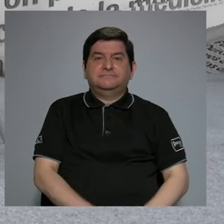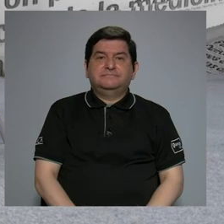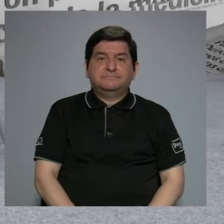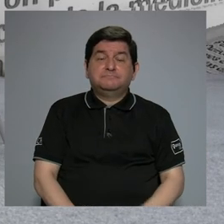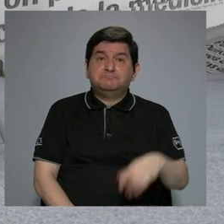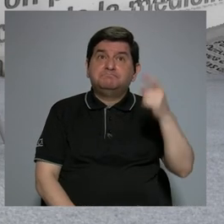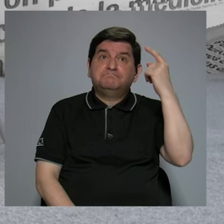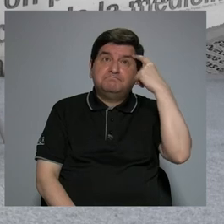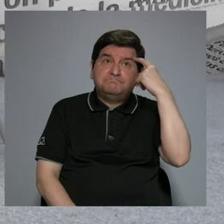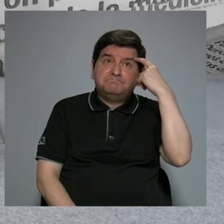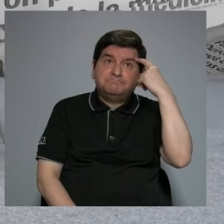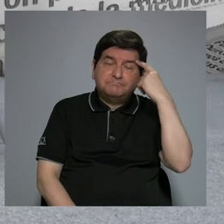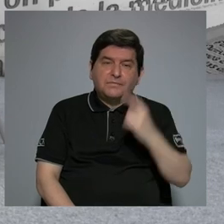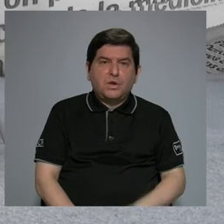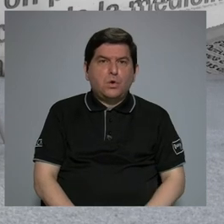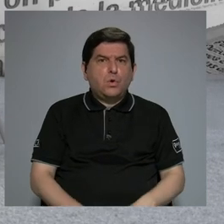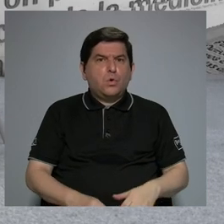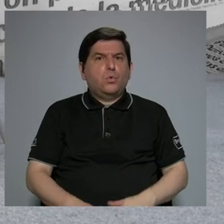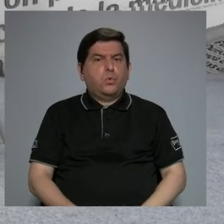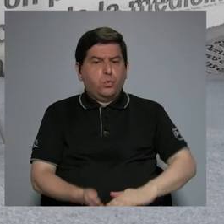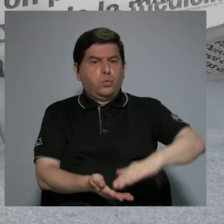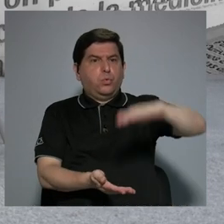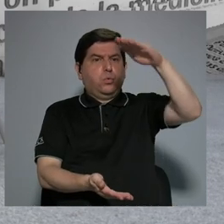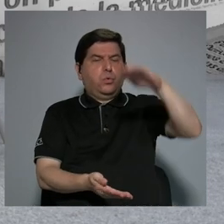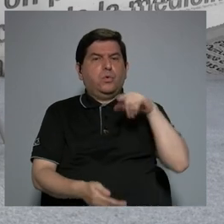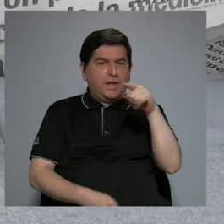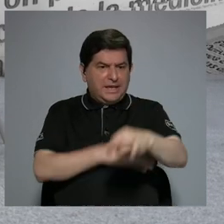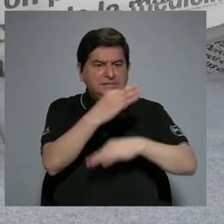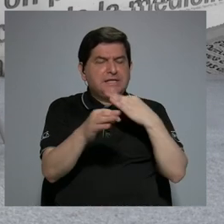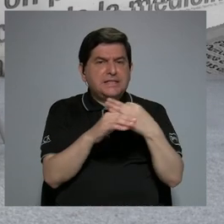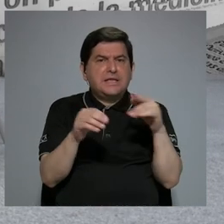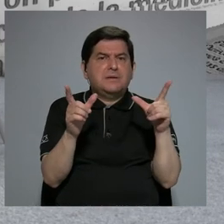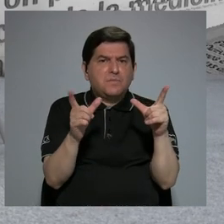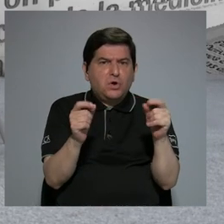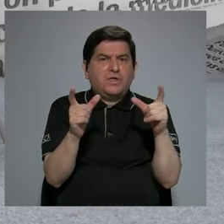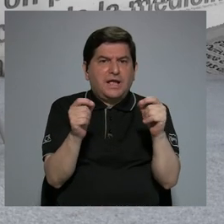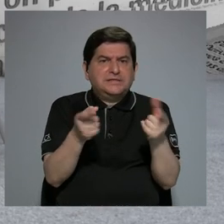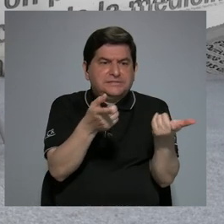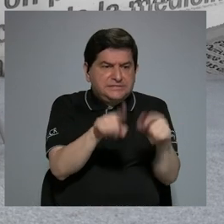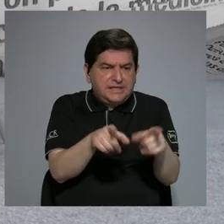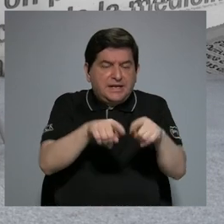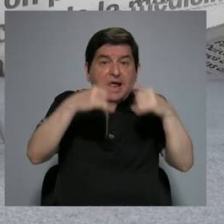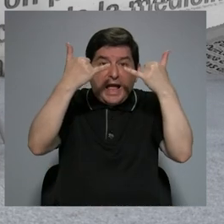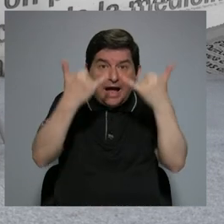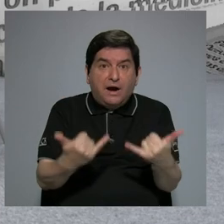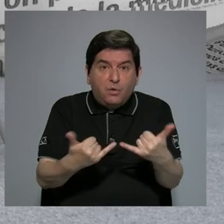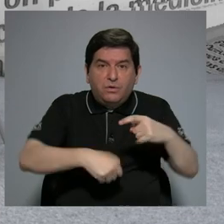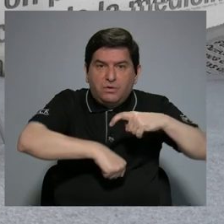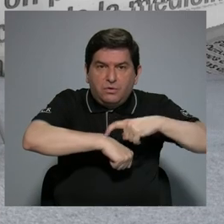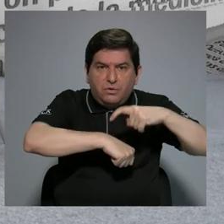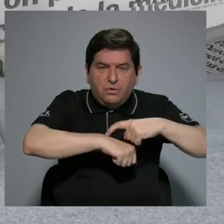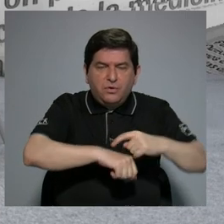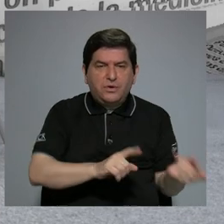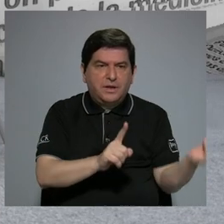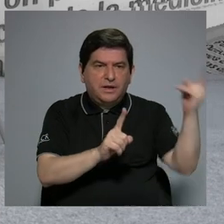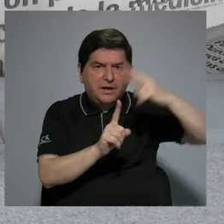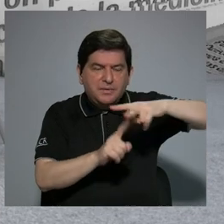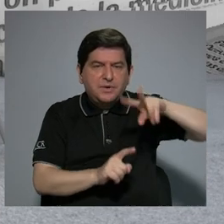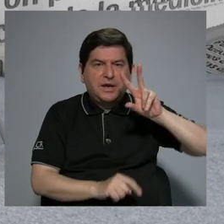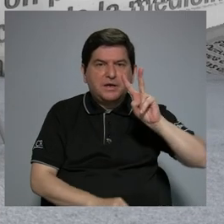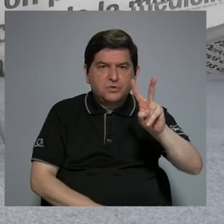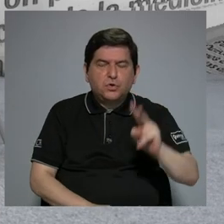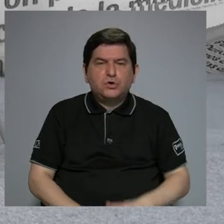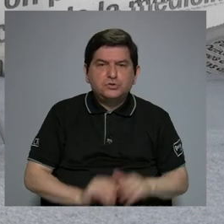nosotros pensando en que se nos viene una avalancha de casos de cáncer colorectal, estamos ahorita, justo en este momento, implementando dos